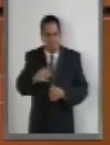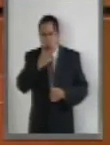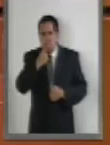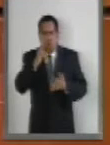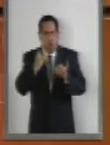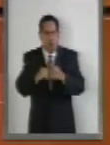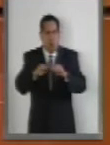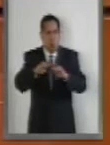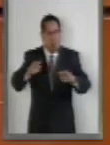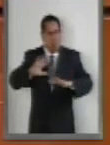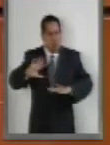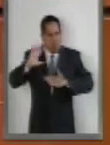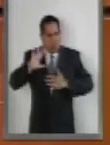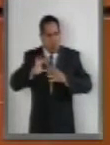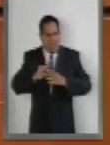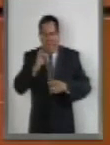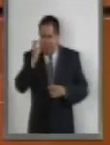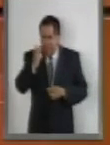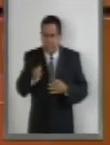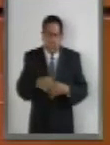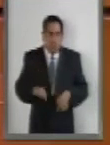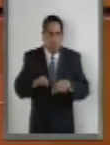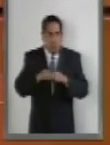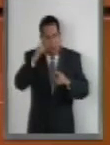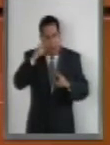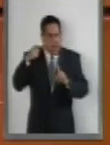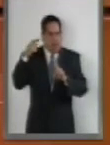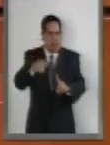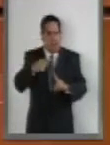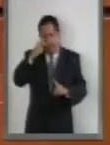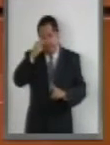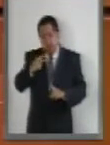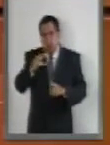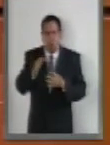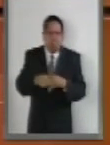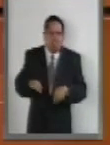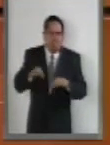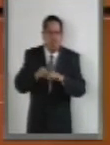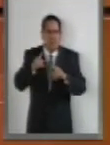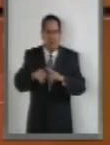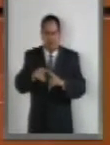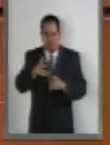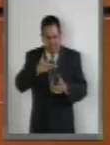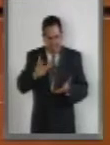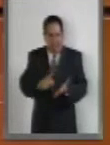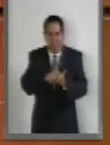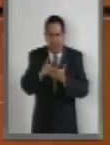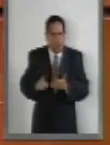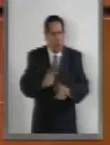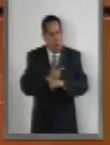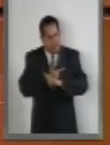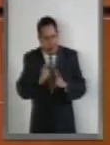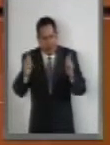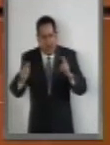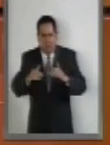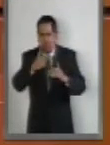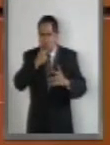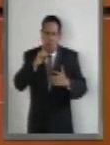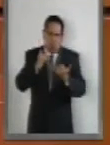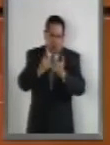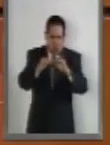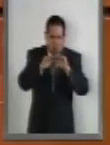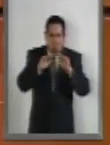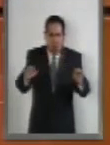género, aspecto medular, para consolidar a México como un país de derechos, libertades e igualdades